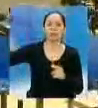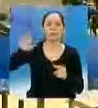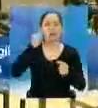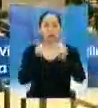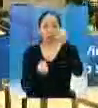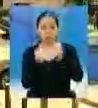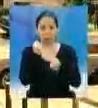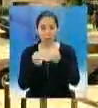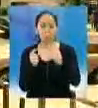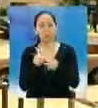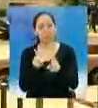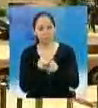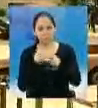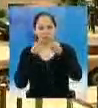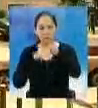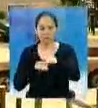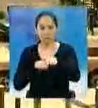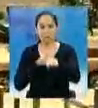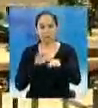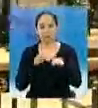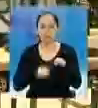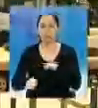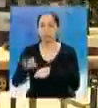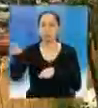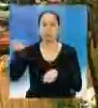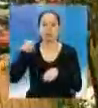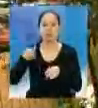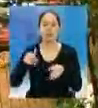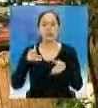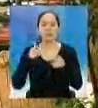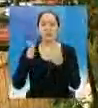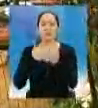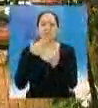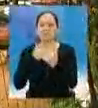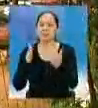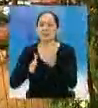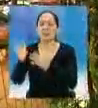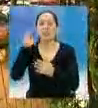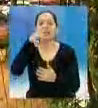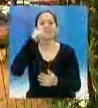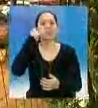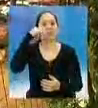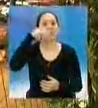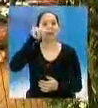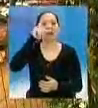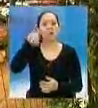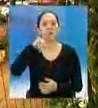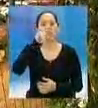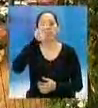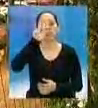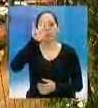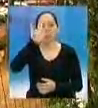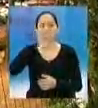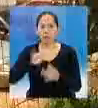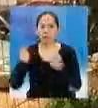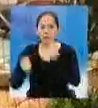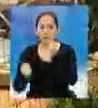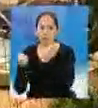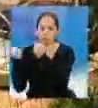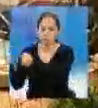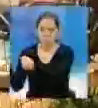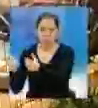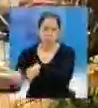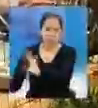los conducían hacia parqueos públicos de Nimajuyú. Los mantenían en ese lugar por tres días, luego los dejaban